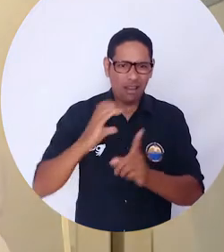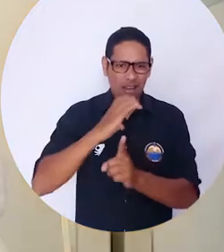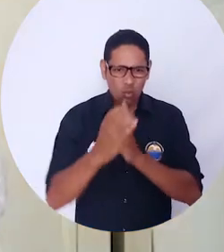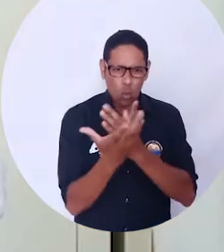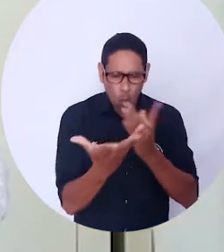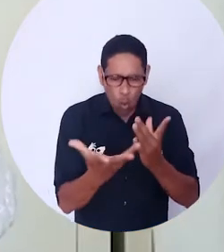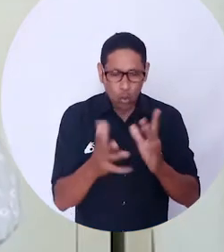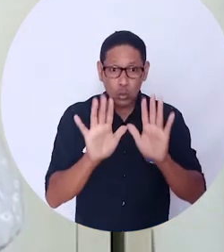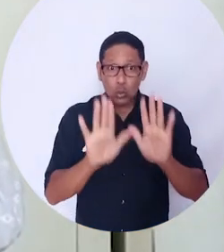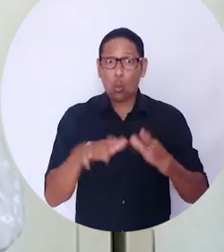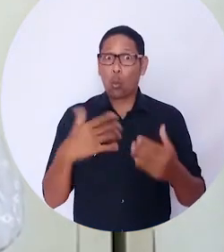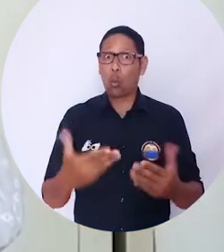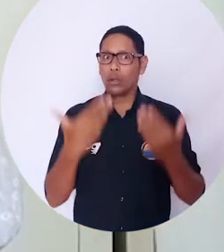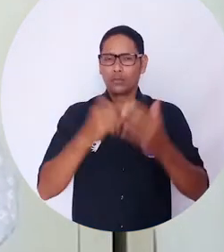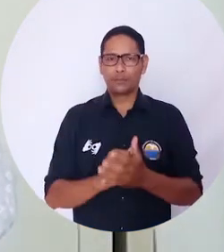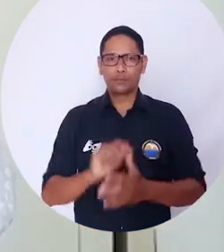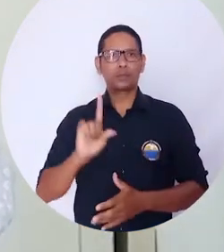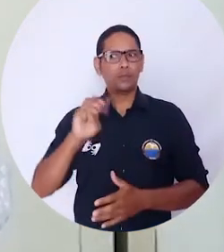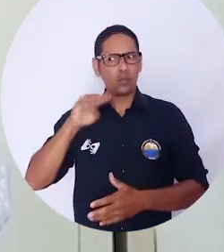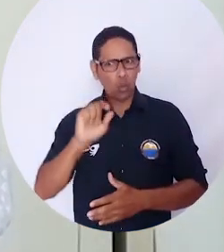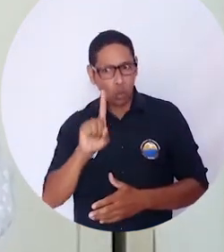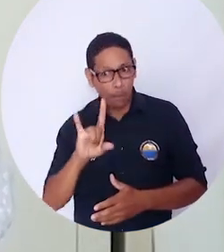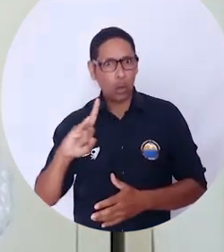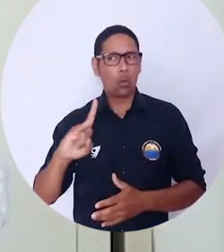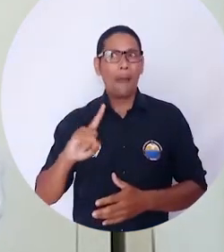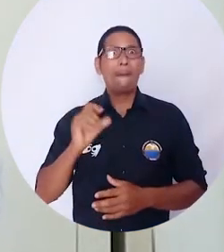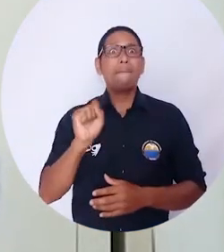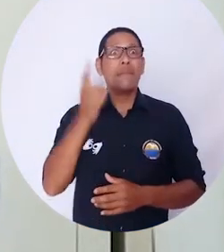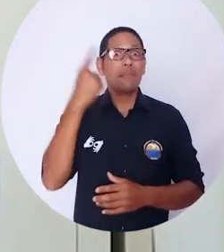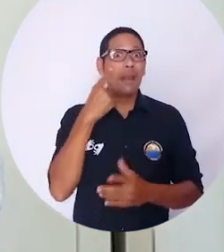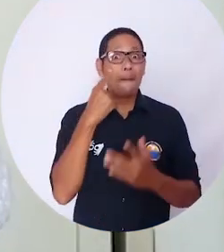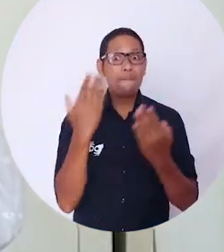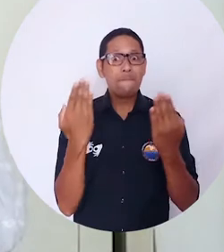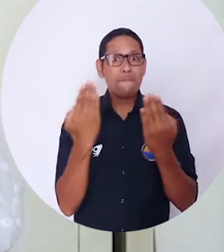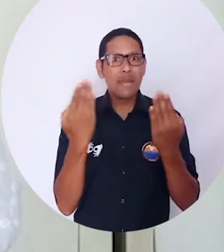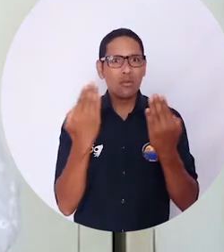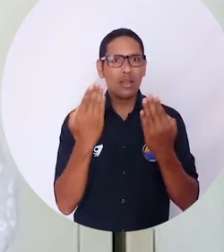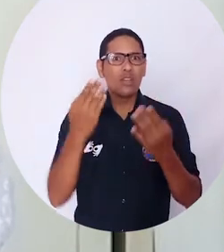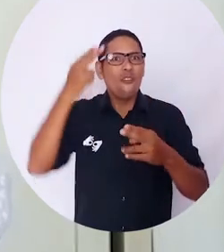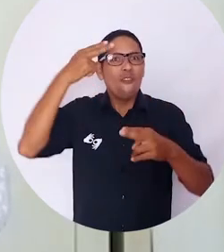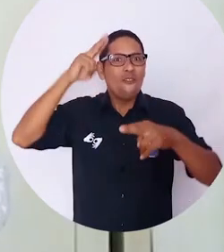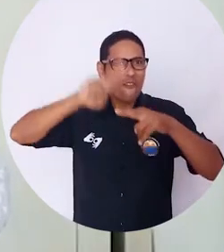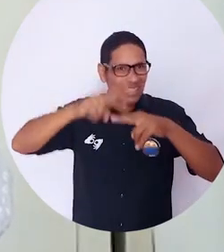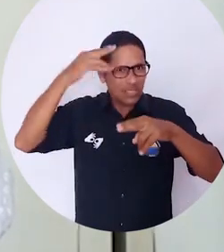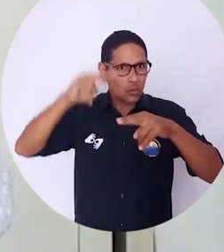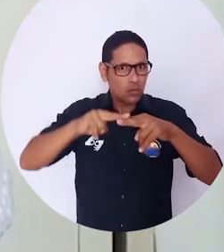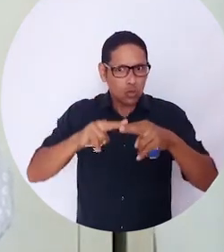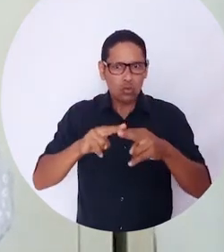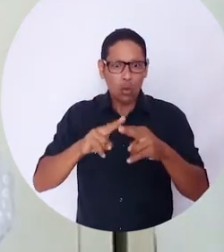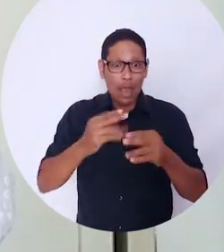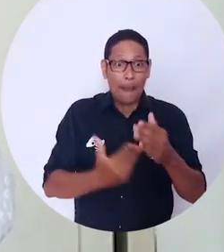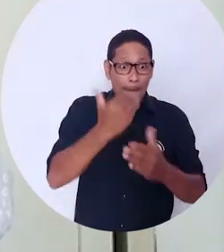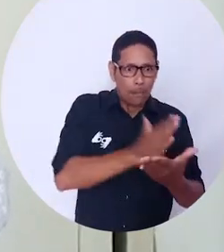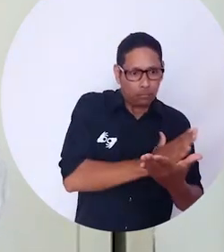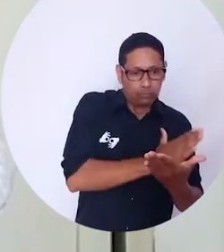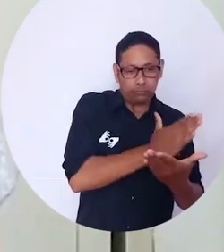Lumbalú es la primera película de ficción que cuenta de principio a fin esta práctica,